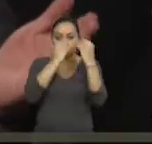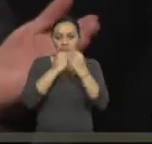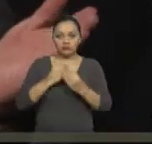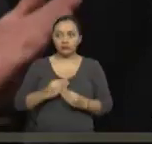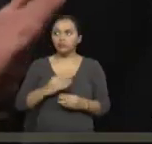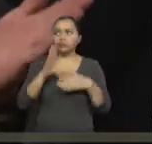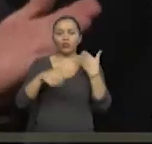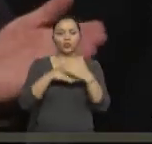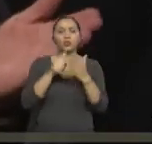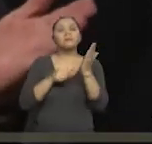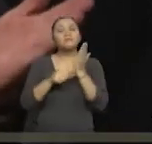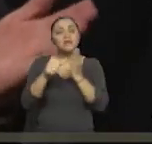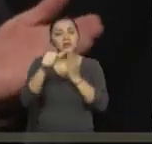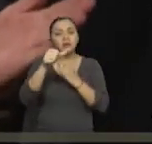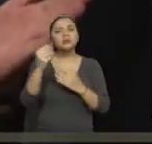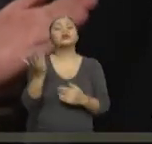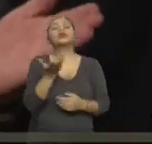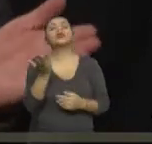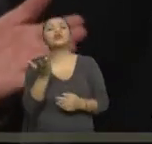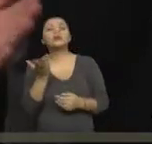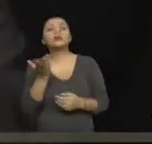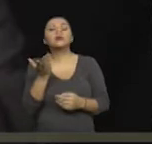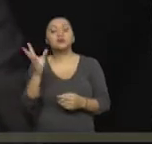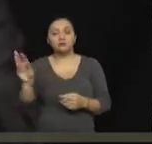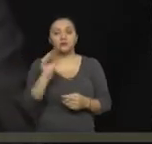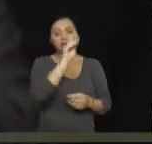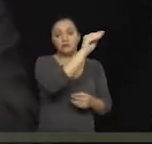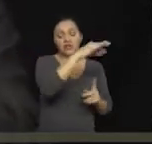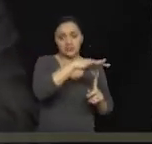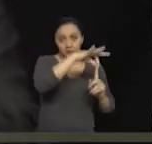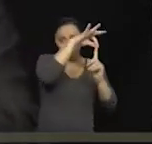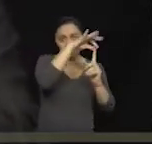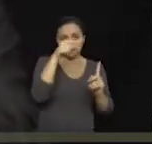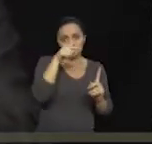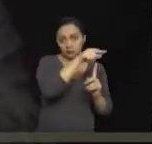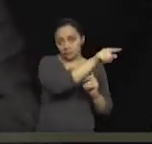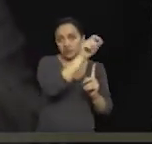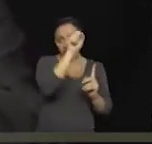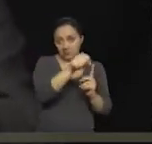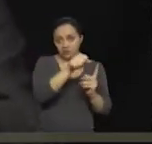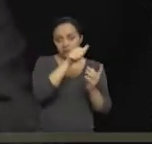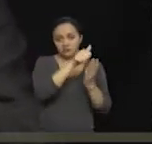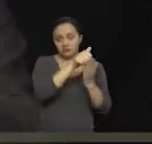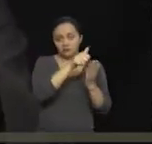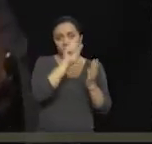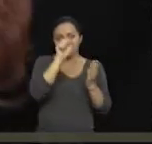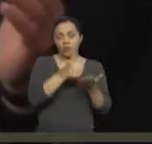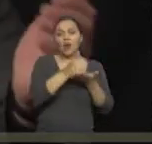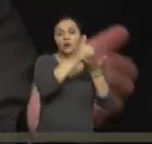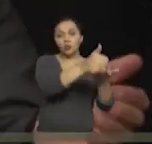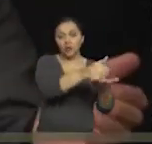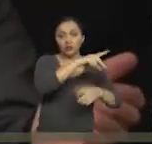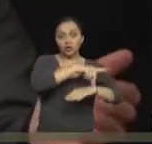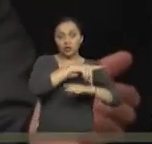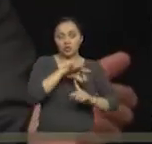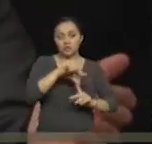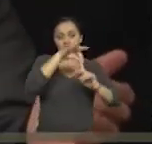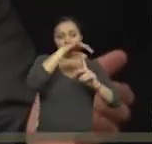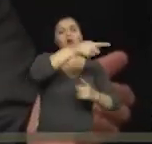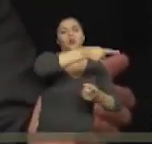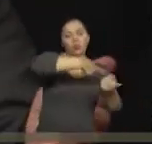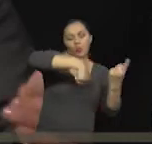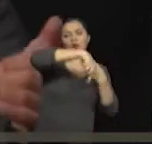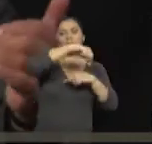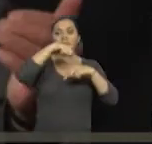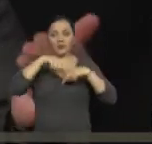ministerio tiene que derivarle para que le haga un especialista a los exámenes? ¿Ustedes le agendan una cita para nuevamente regresar al centro de salud